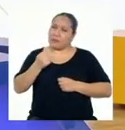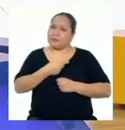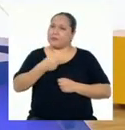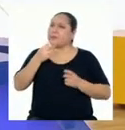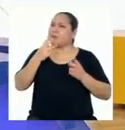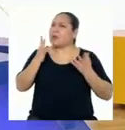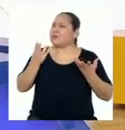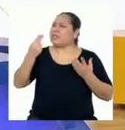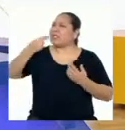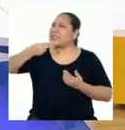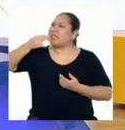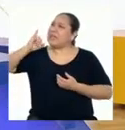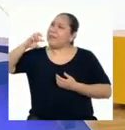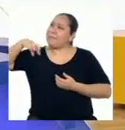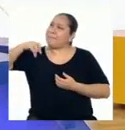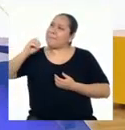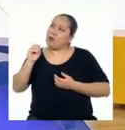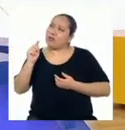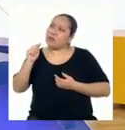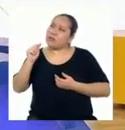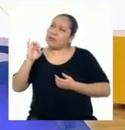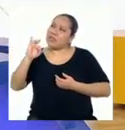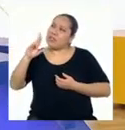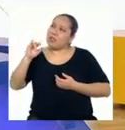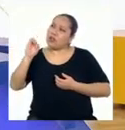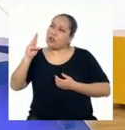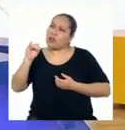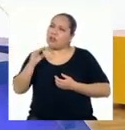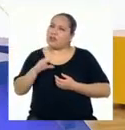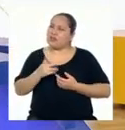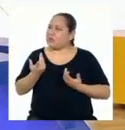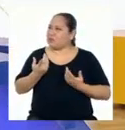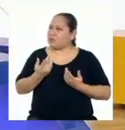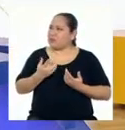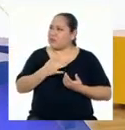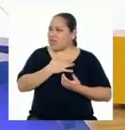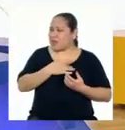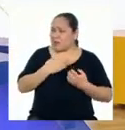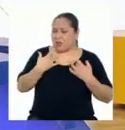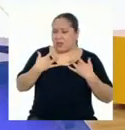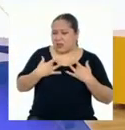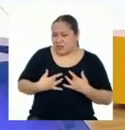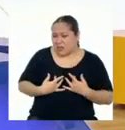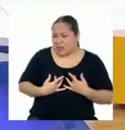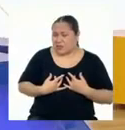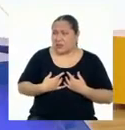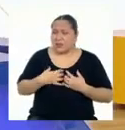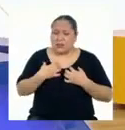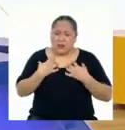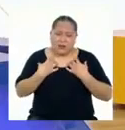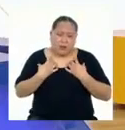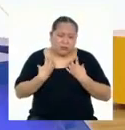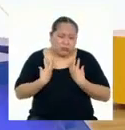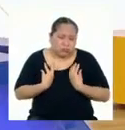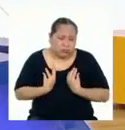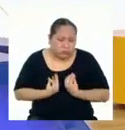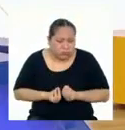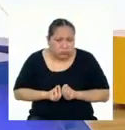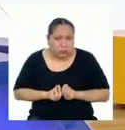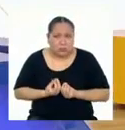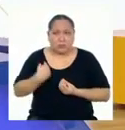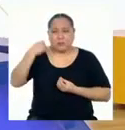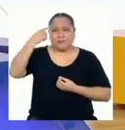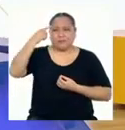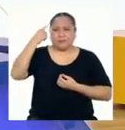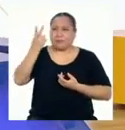hipotiroidismo, tienden a tener un estado anímico cercano a la tristeza, la nostalgia y la melancolía. Lo que me